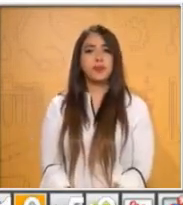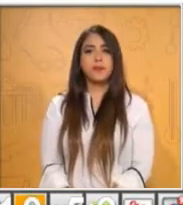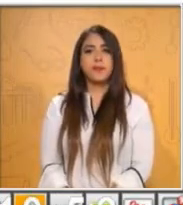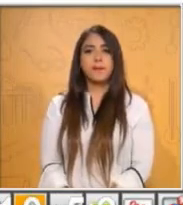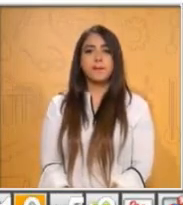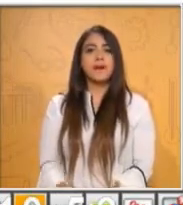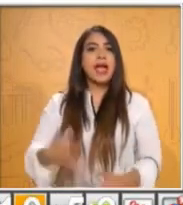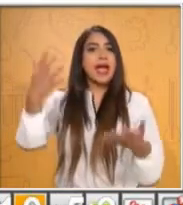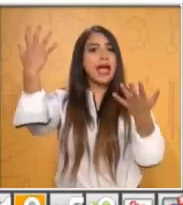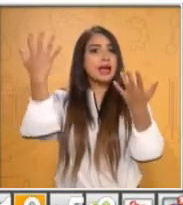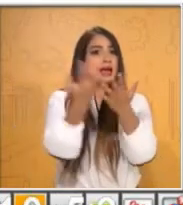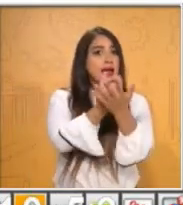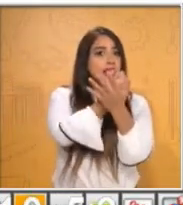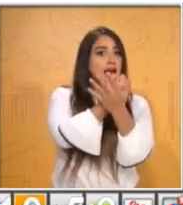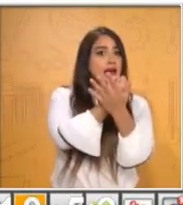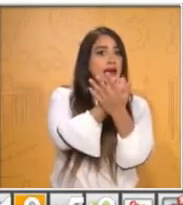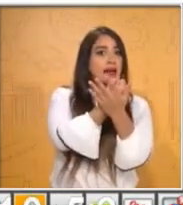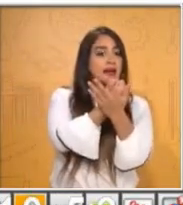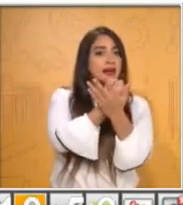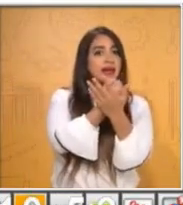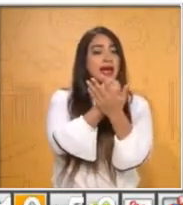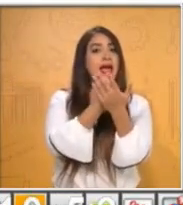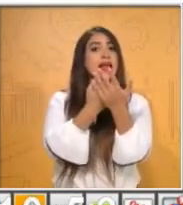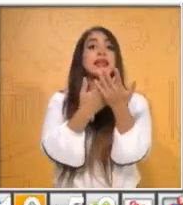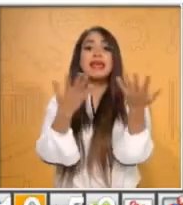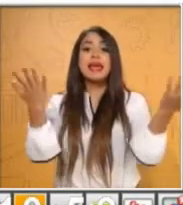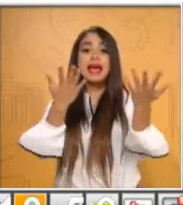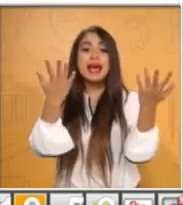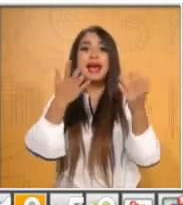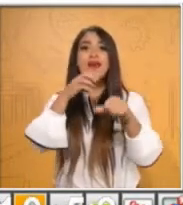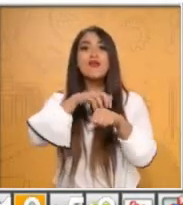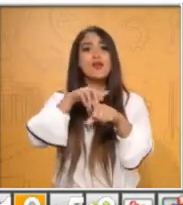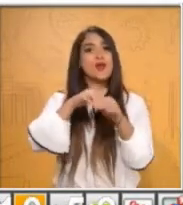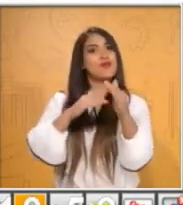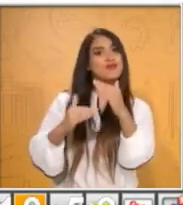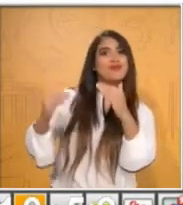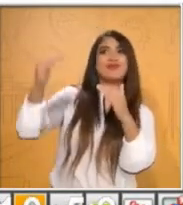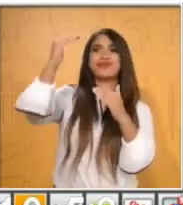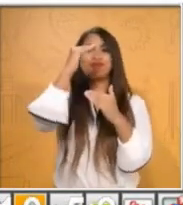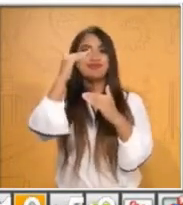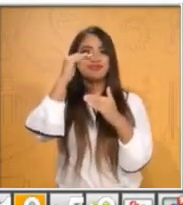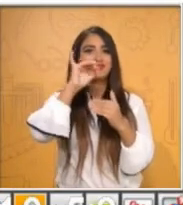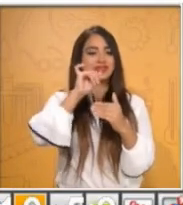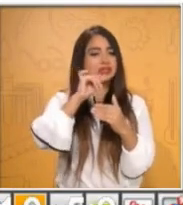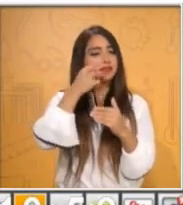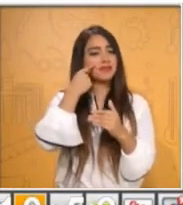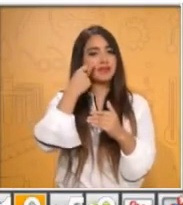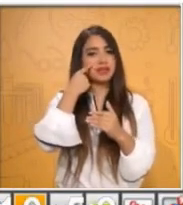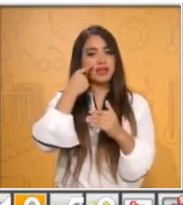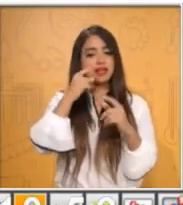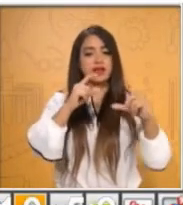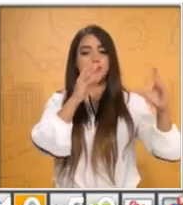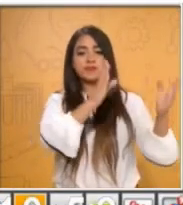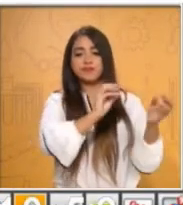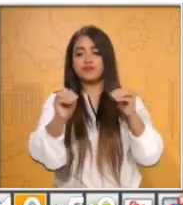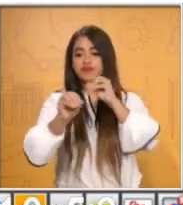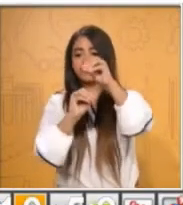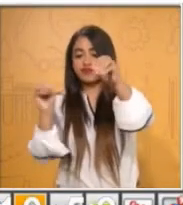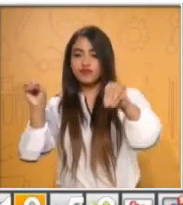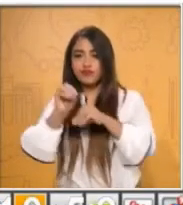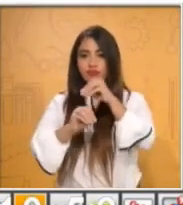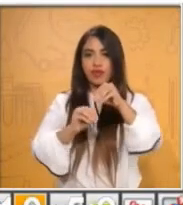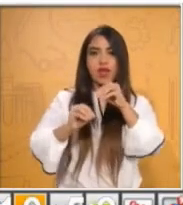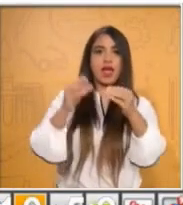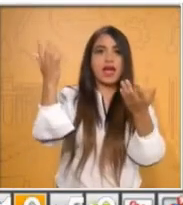gana el que forme el número mayor. Número cinco, repetimos el juego, pero esta vez tendrás la